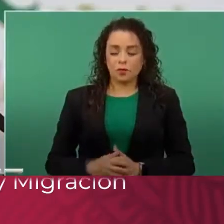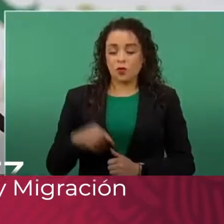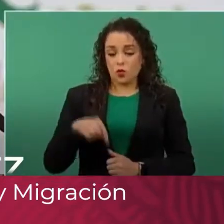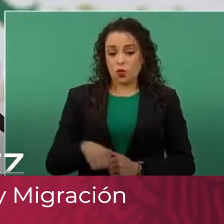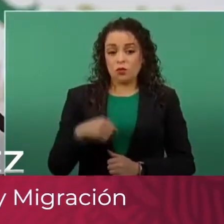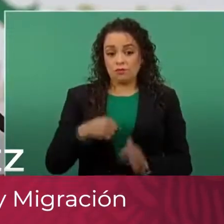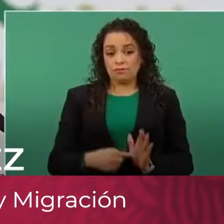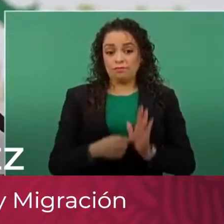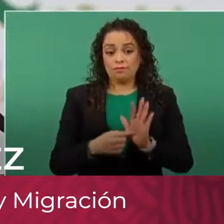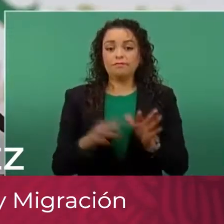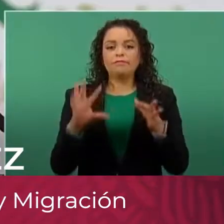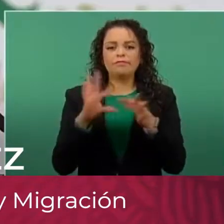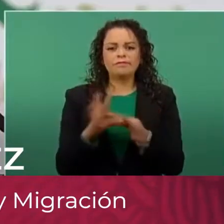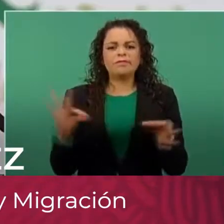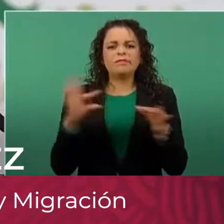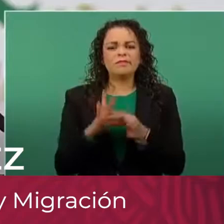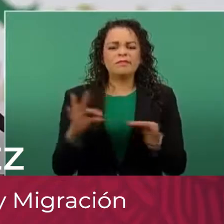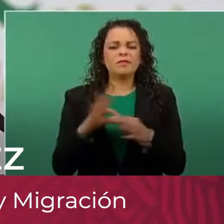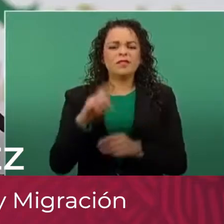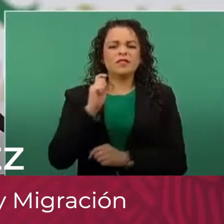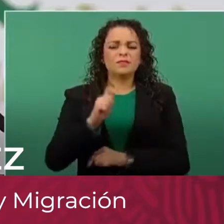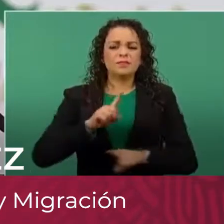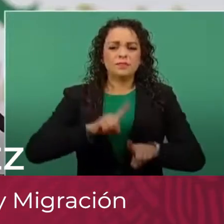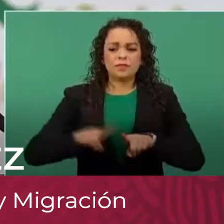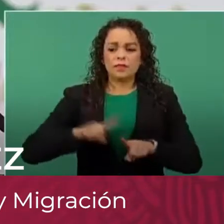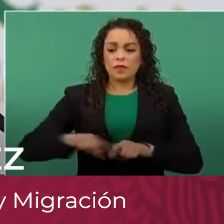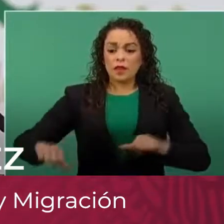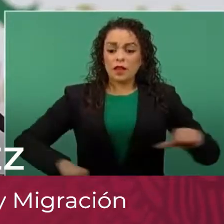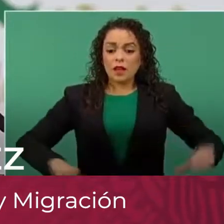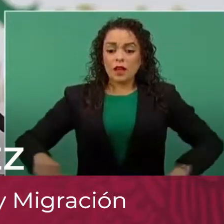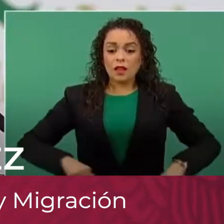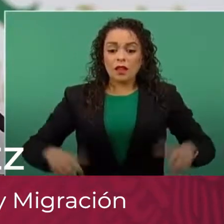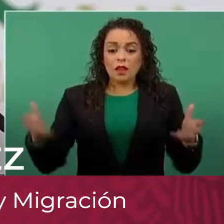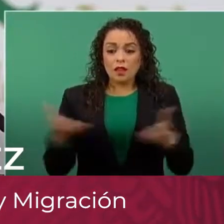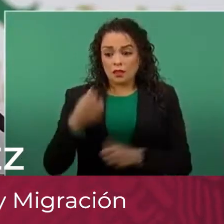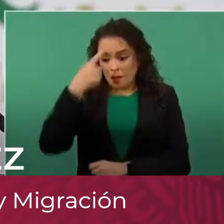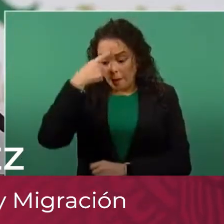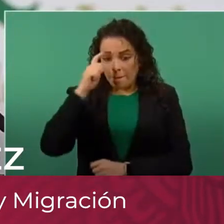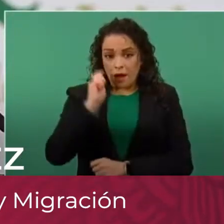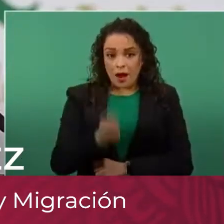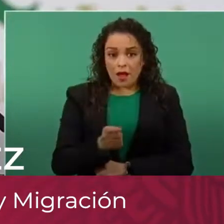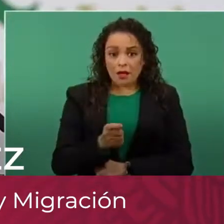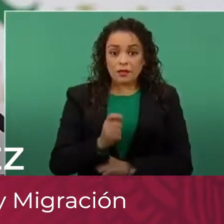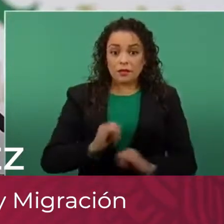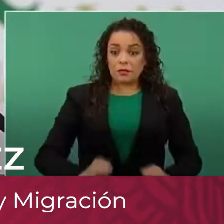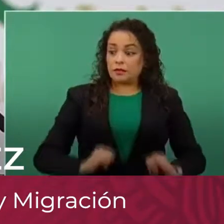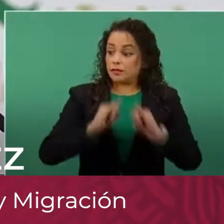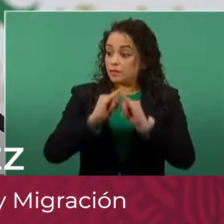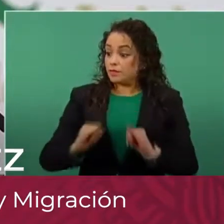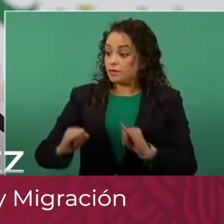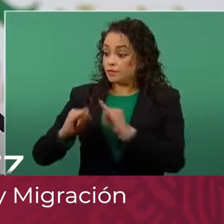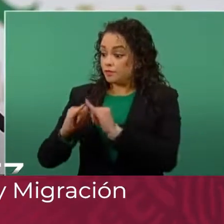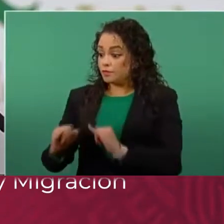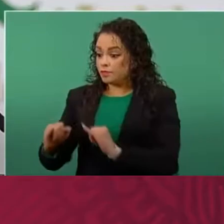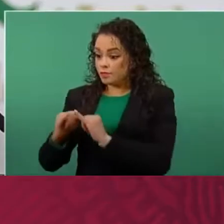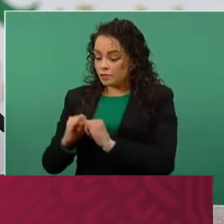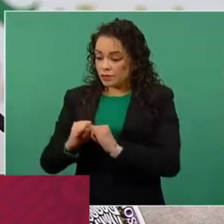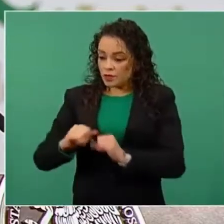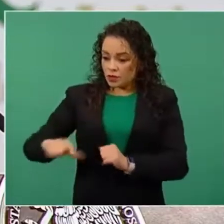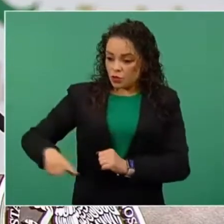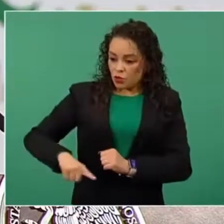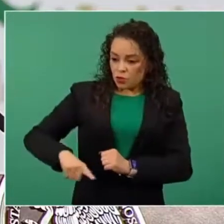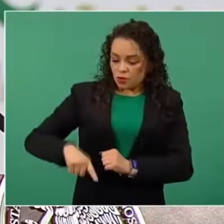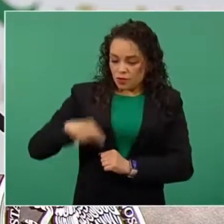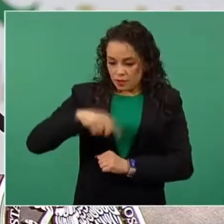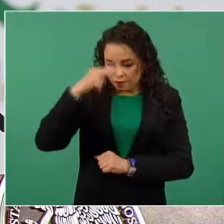particularmente de todas las acciones que hemos emprendido para fortalecer las capacidades institucionales del gobierno de la